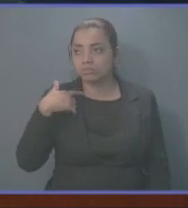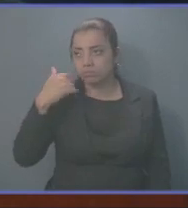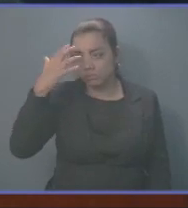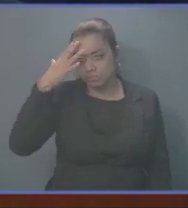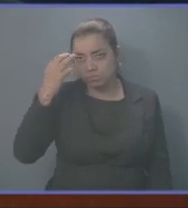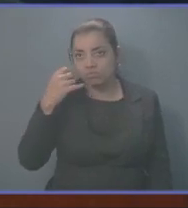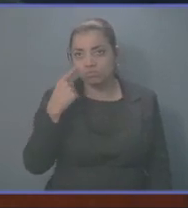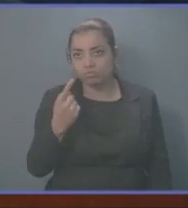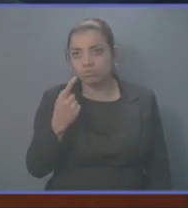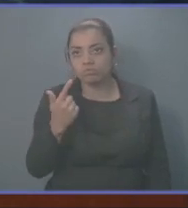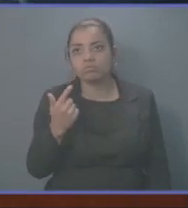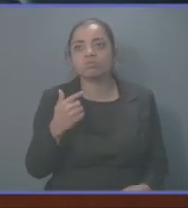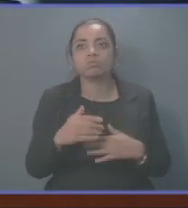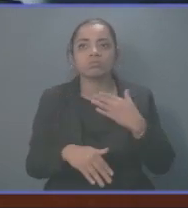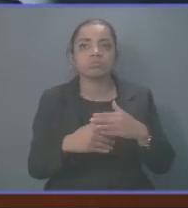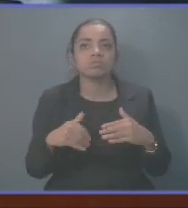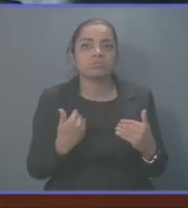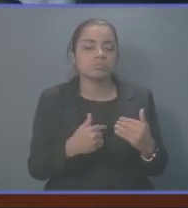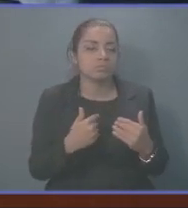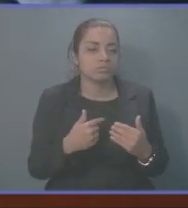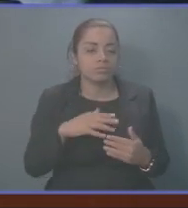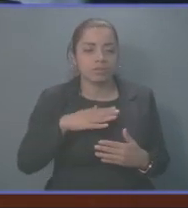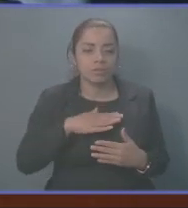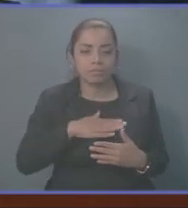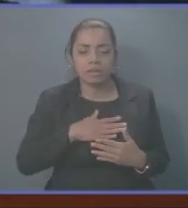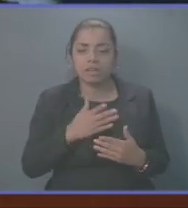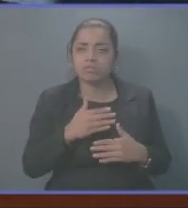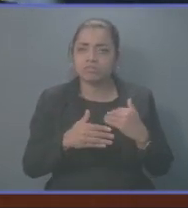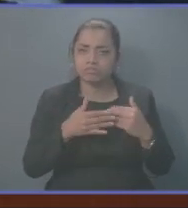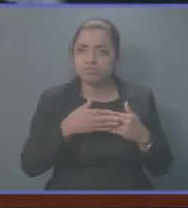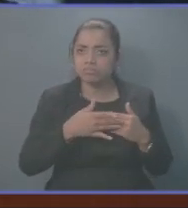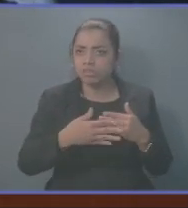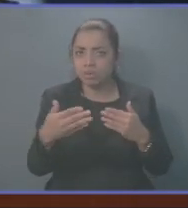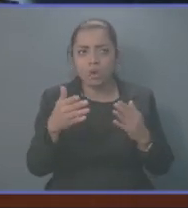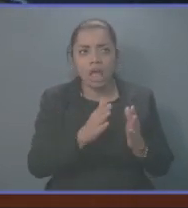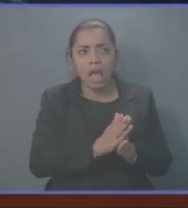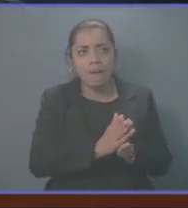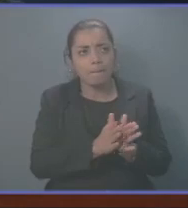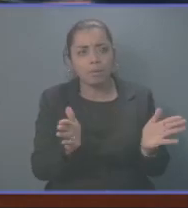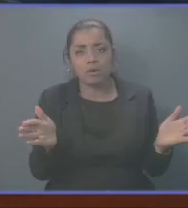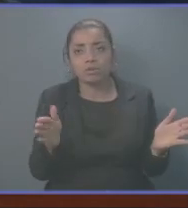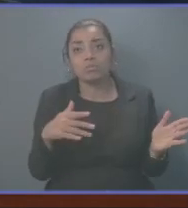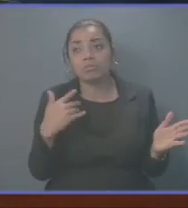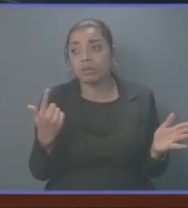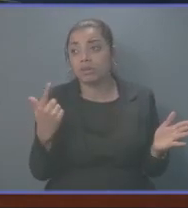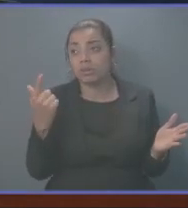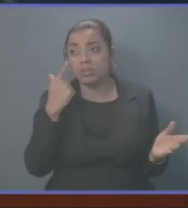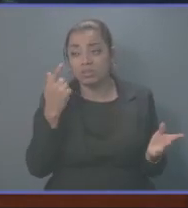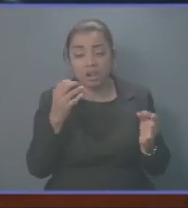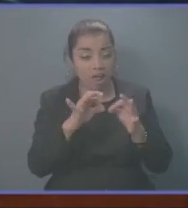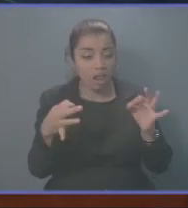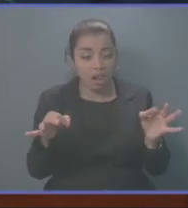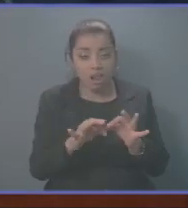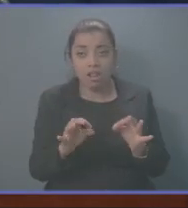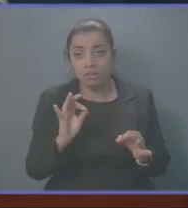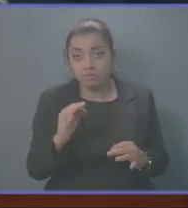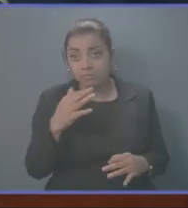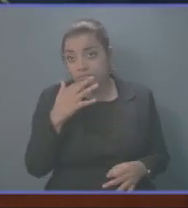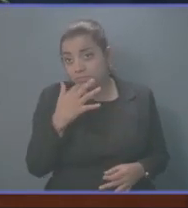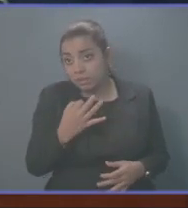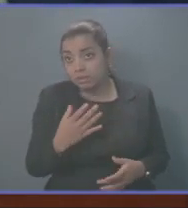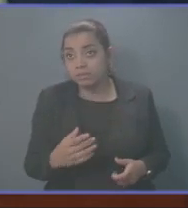acorde con el espíritu de una amnistía amplia. Solo que nos ofrezca una redacción, ¿verdad?